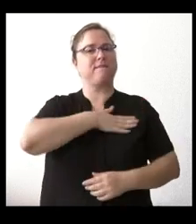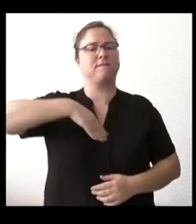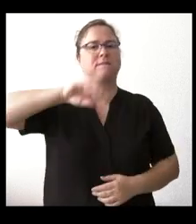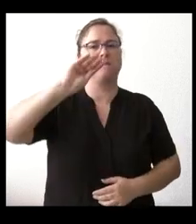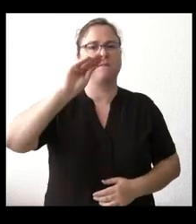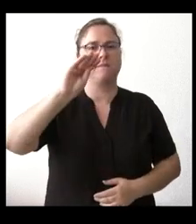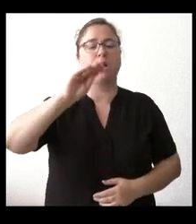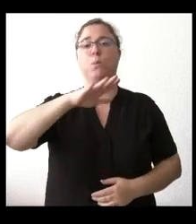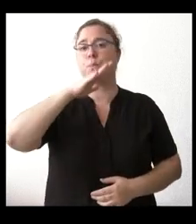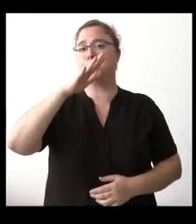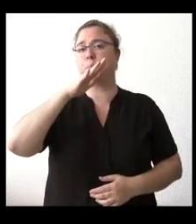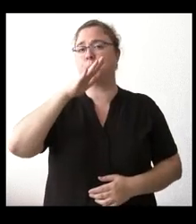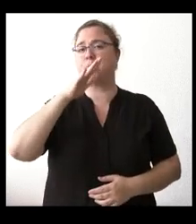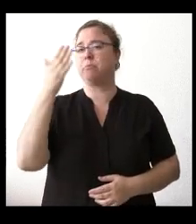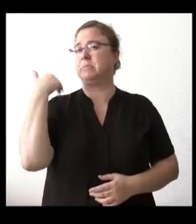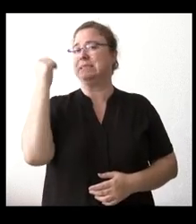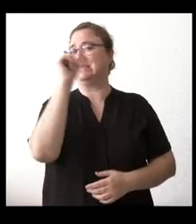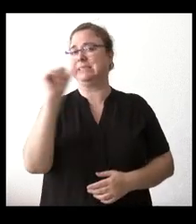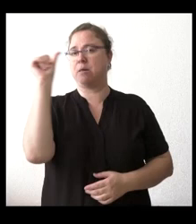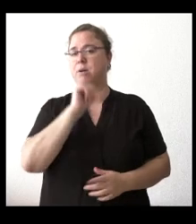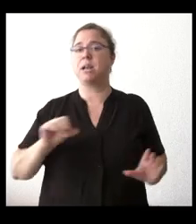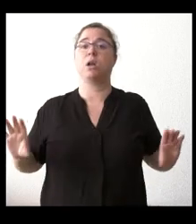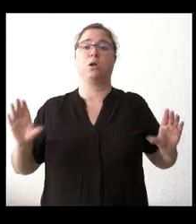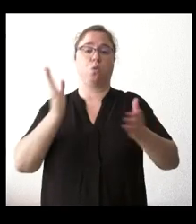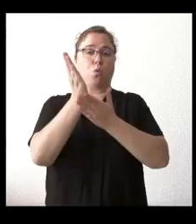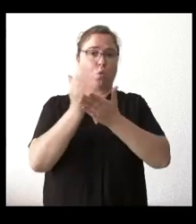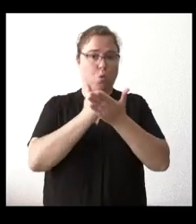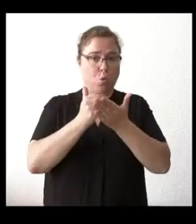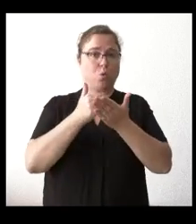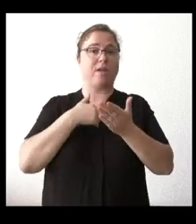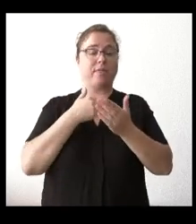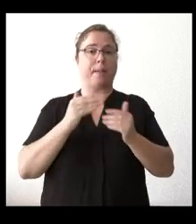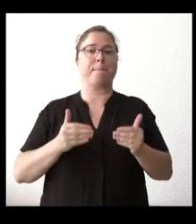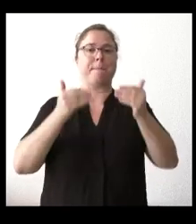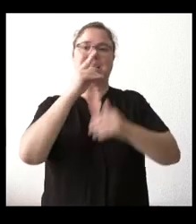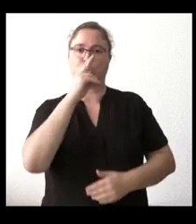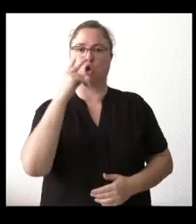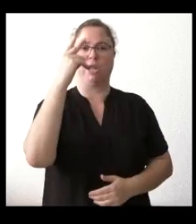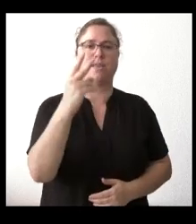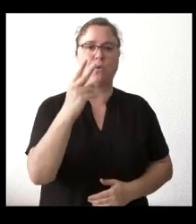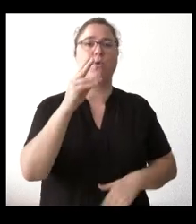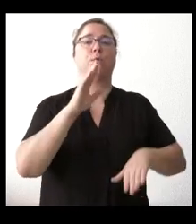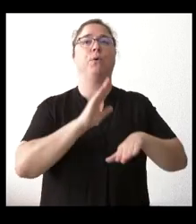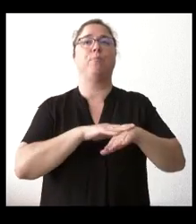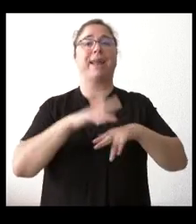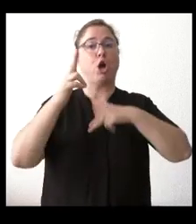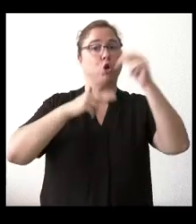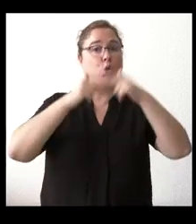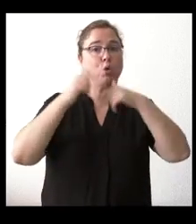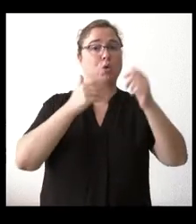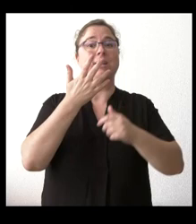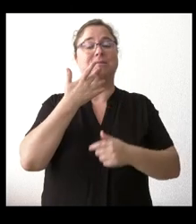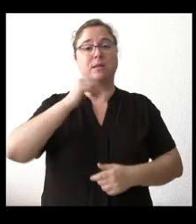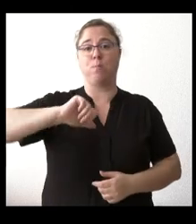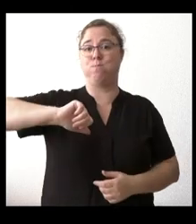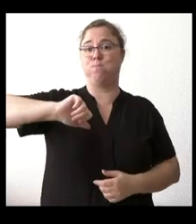porque hace ya unas semanas que la junta amplió en dos años el plazo para que aquellos constructores que no tengan aprobada la